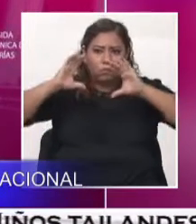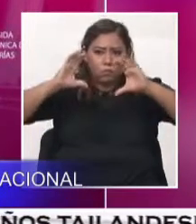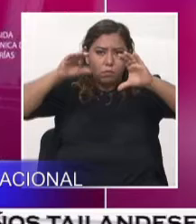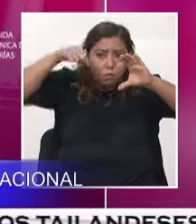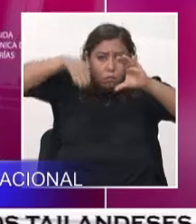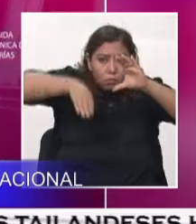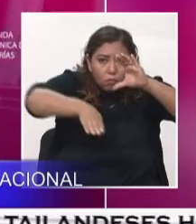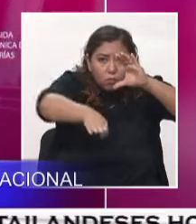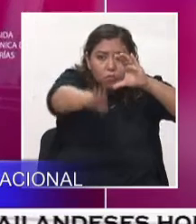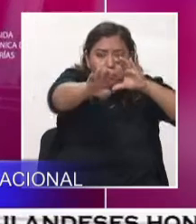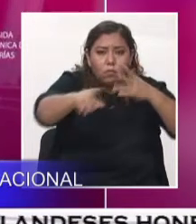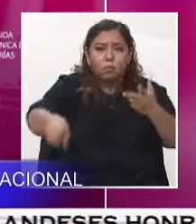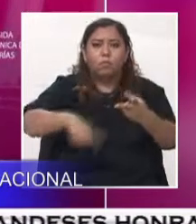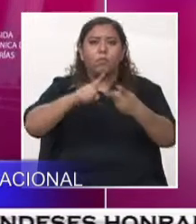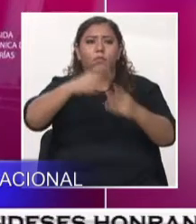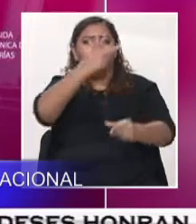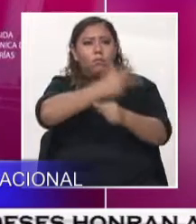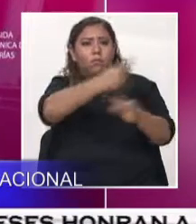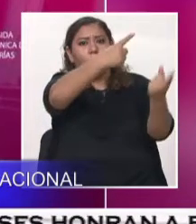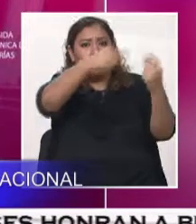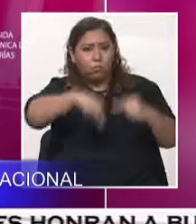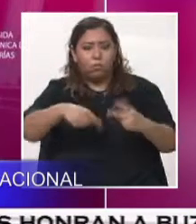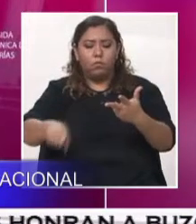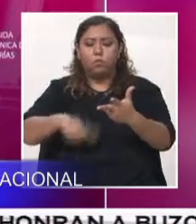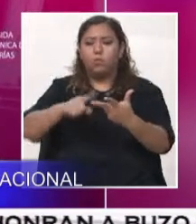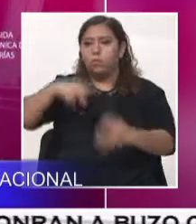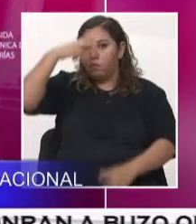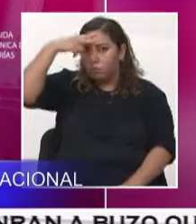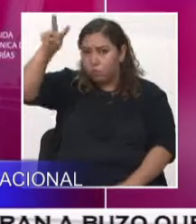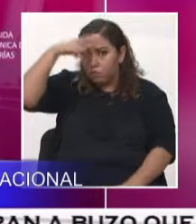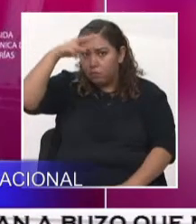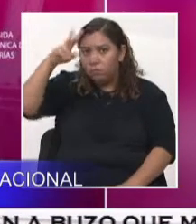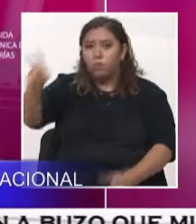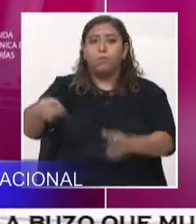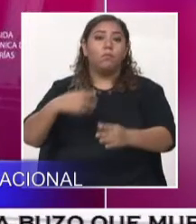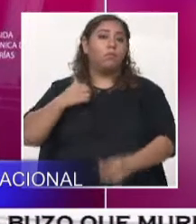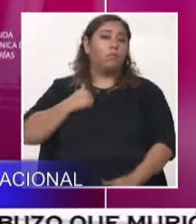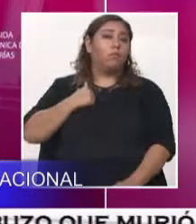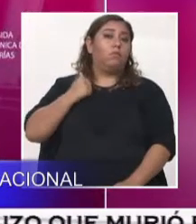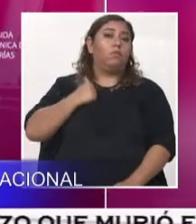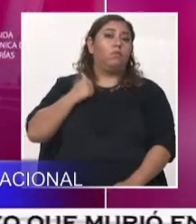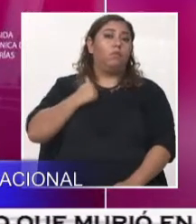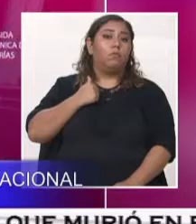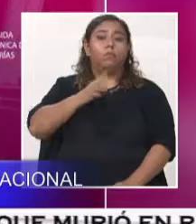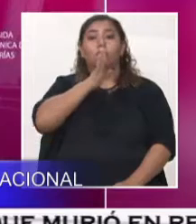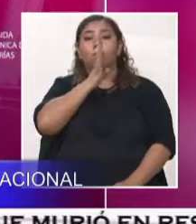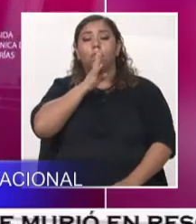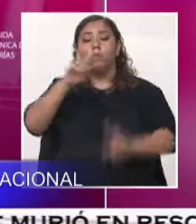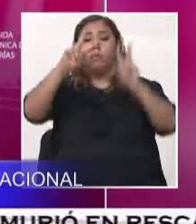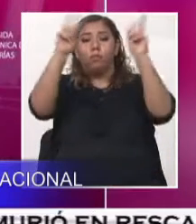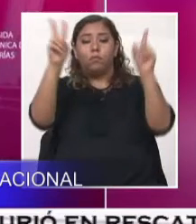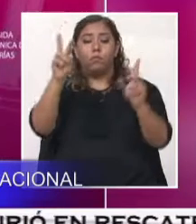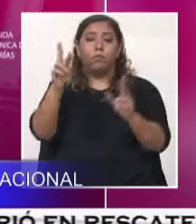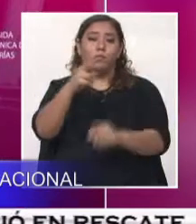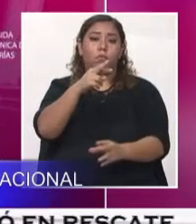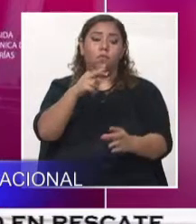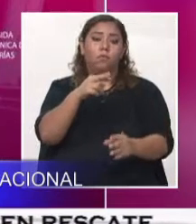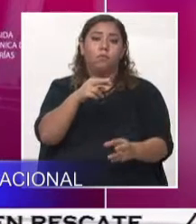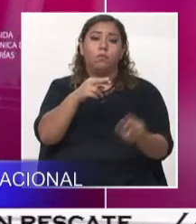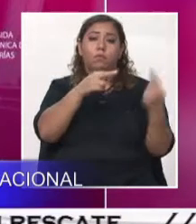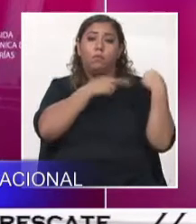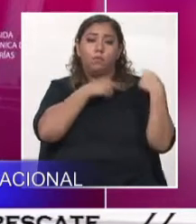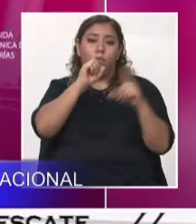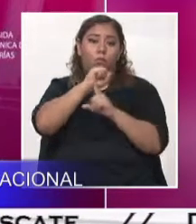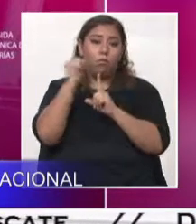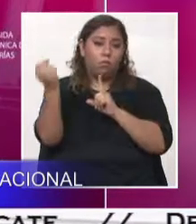Guatemala, México, Canadá, nos van a hablar sobre la responsabilidad social. Perú nos va a hablar sobre la seguridad